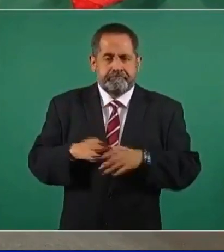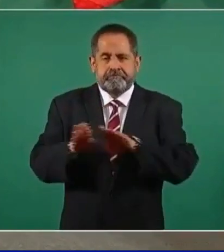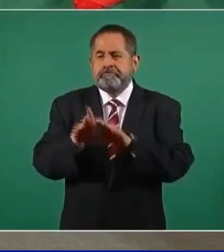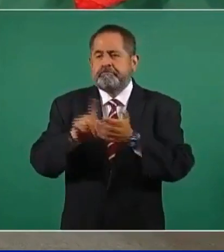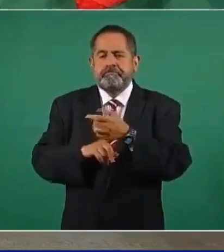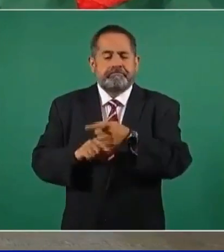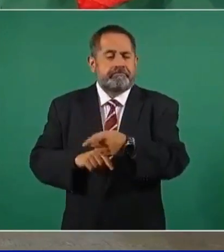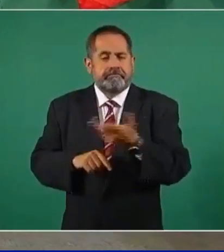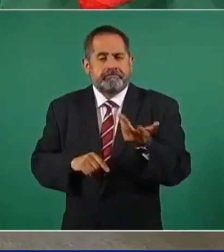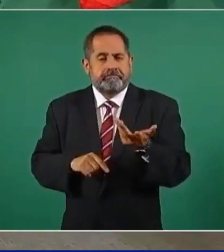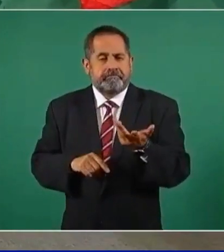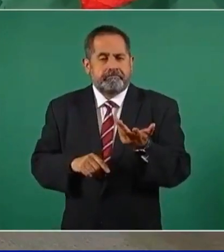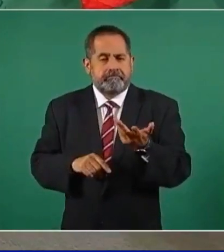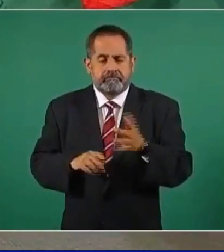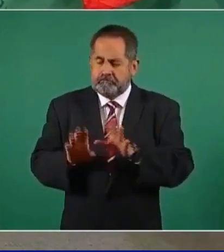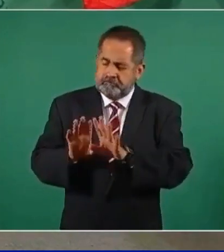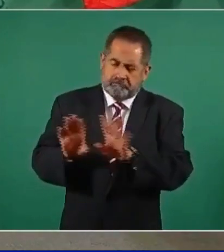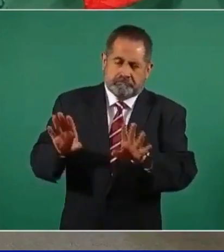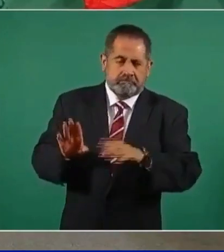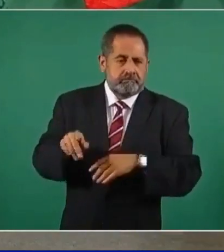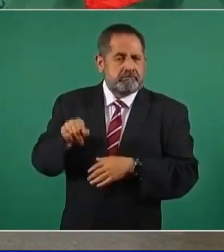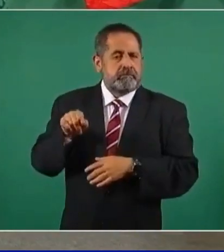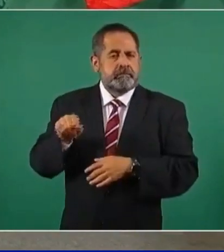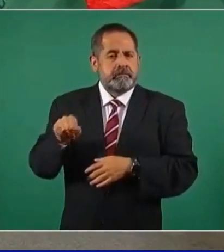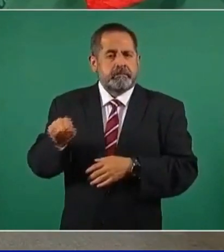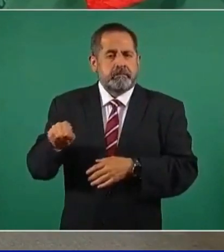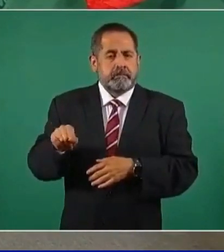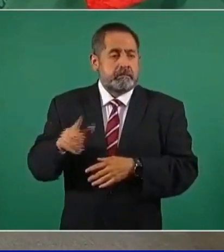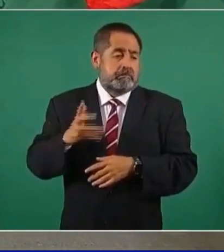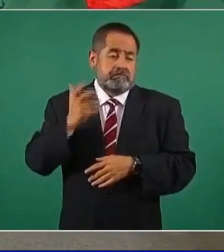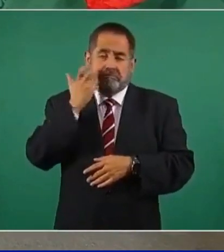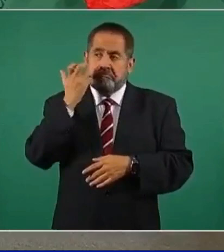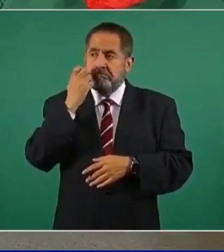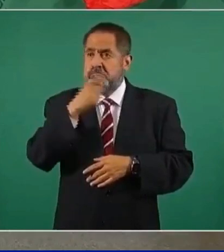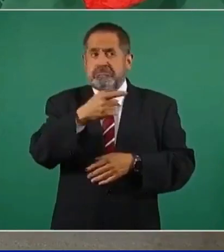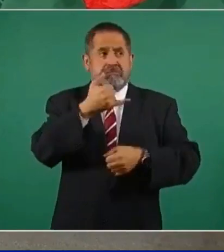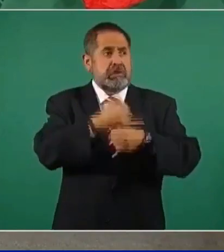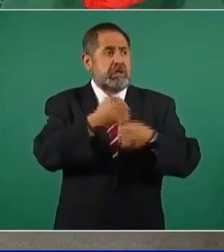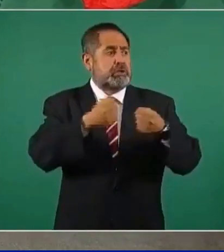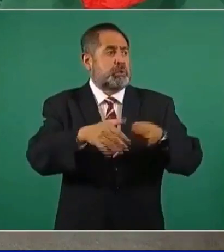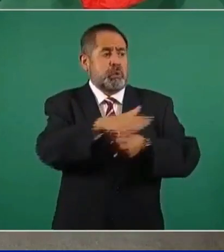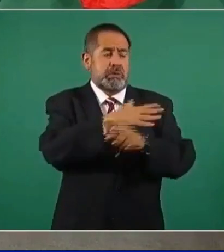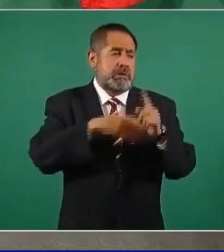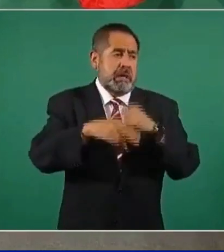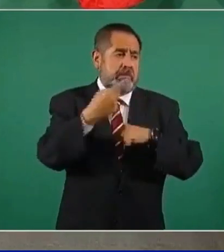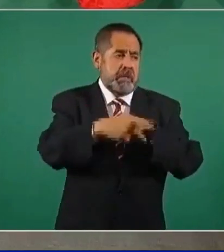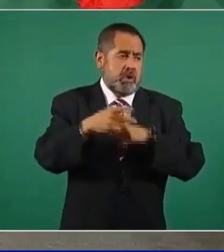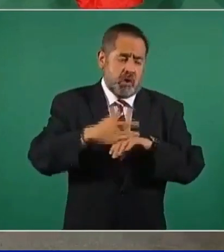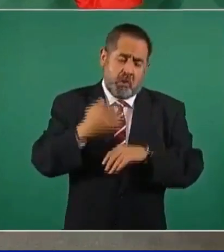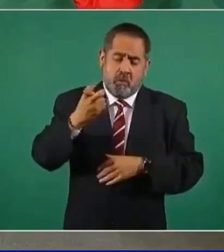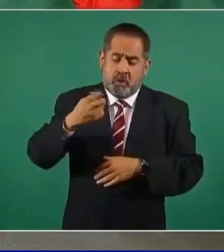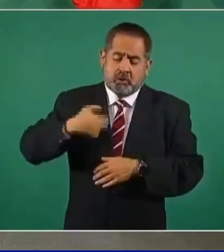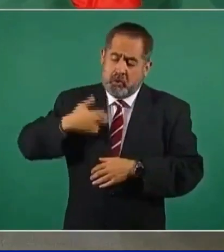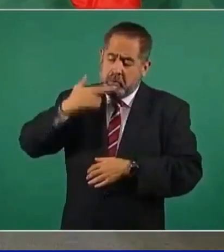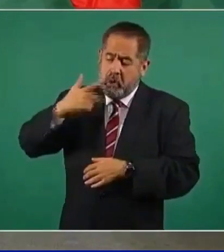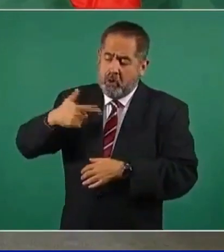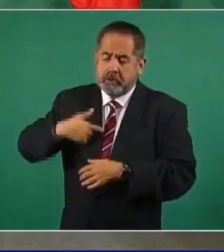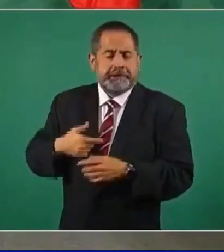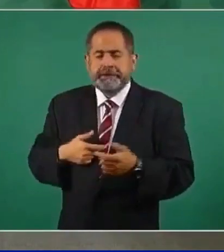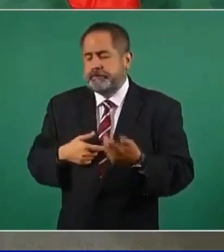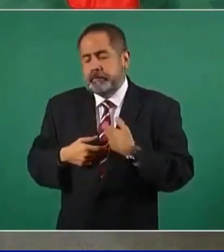se puede usar como excusa de que hay mucha inseguridad. Y no es eso,